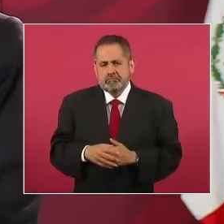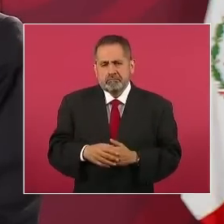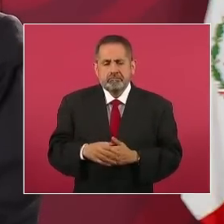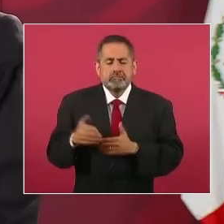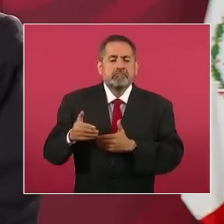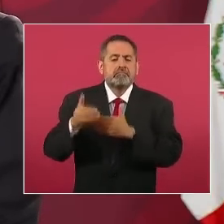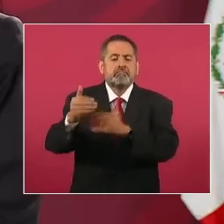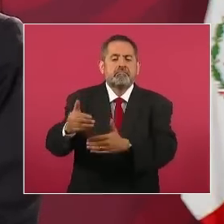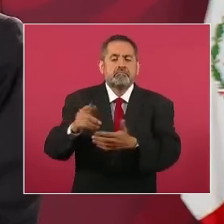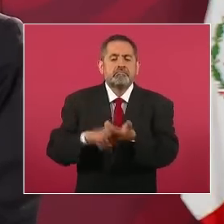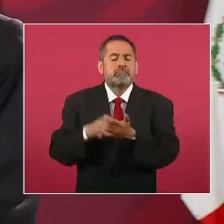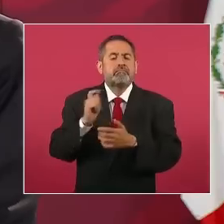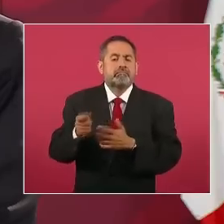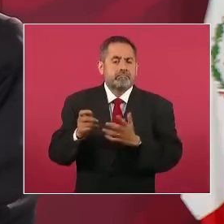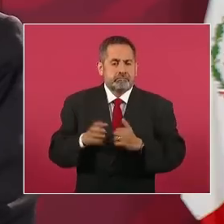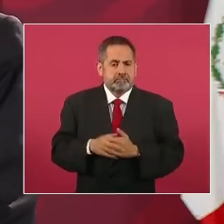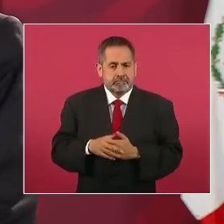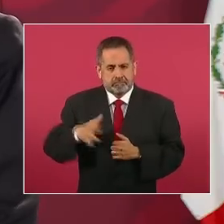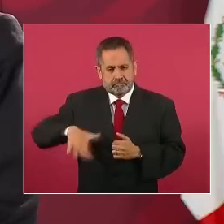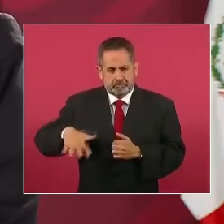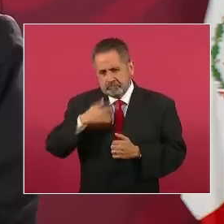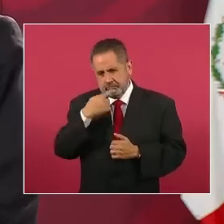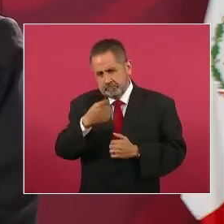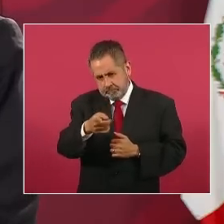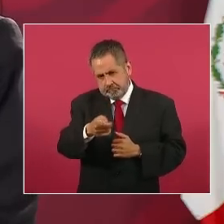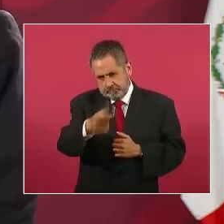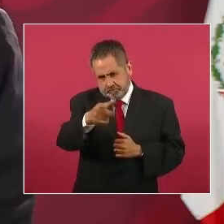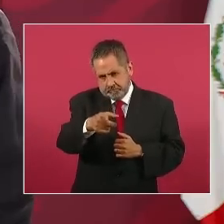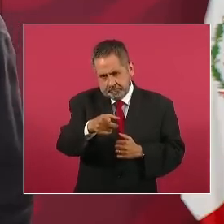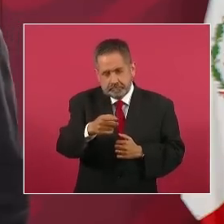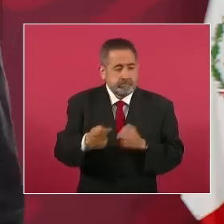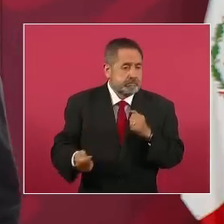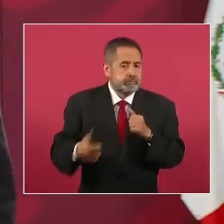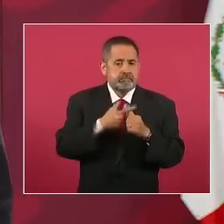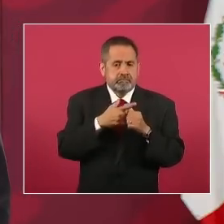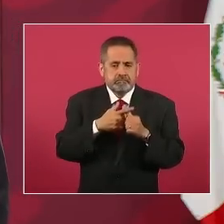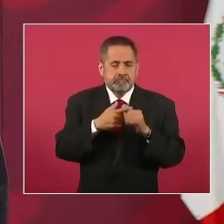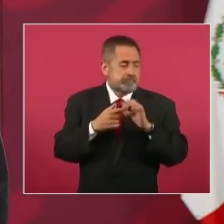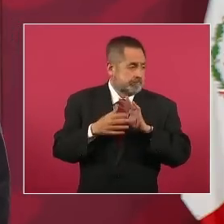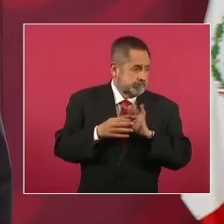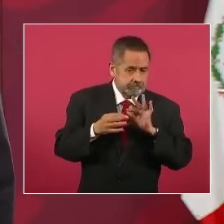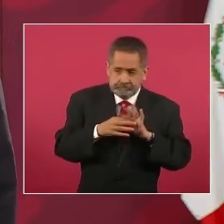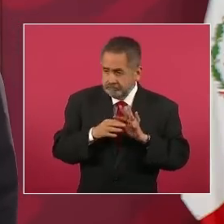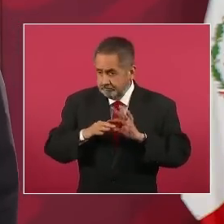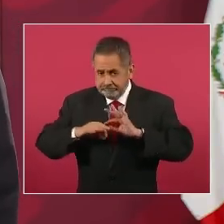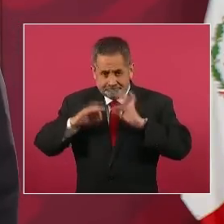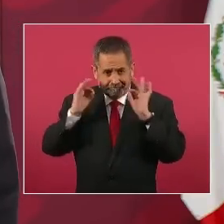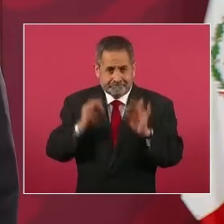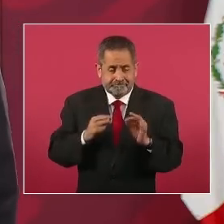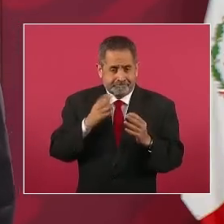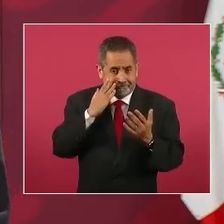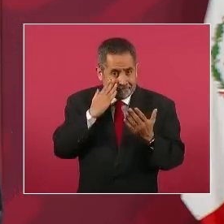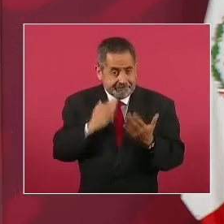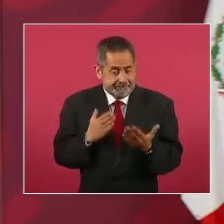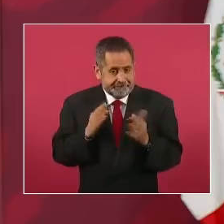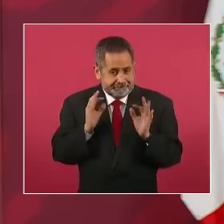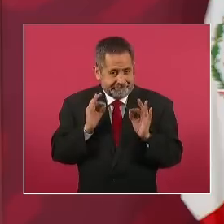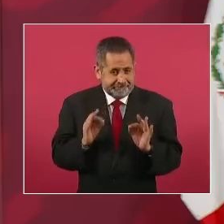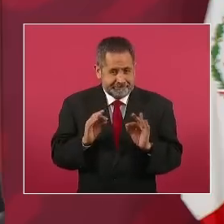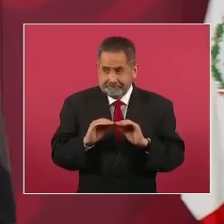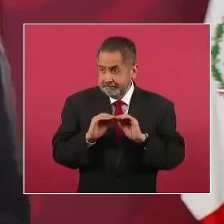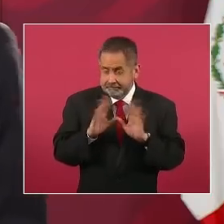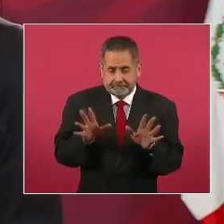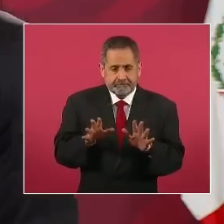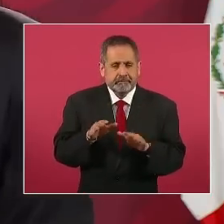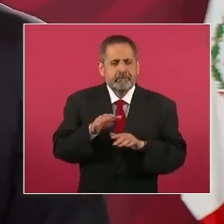acataba la orden pues el niño ¿no? y quién es el responsable de haber mandado al niño pues